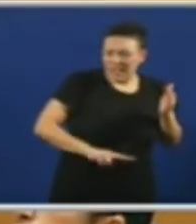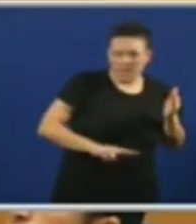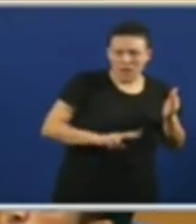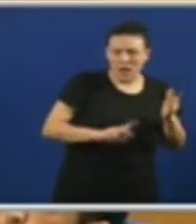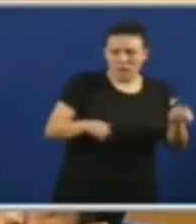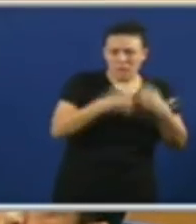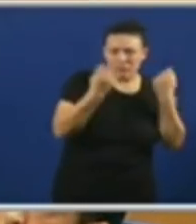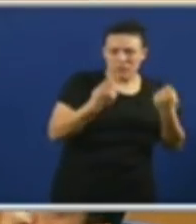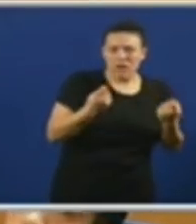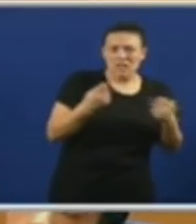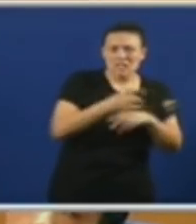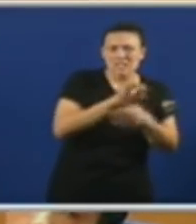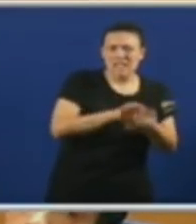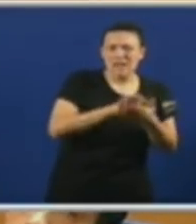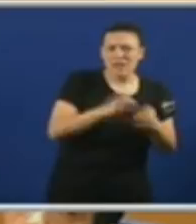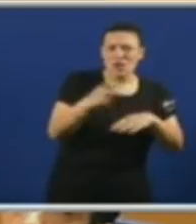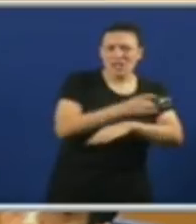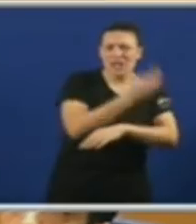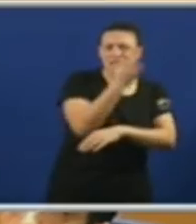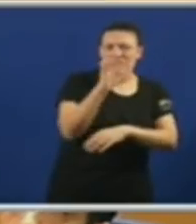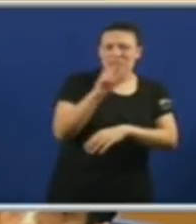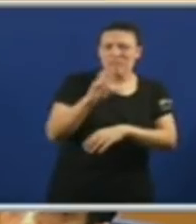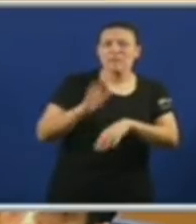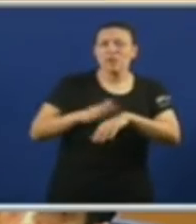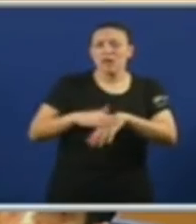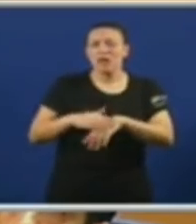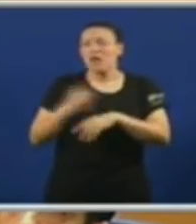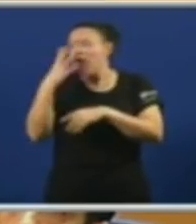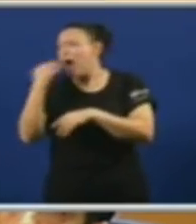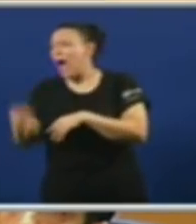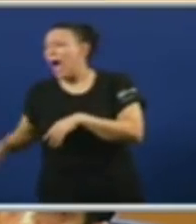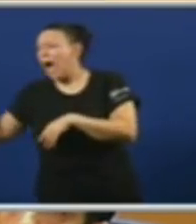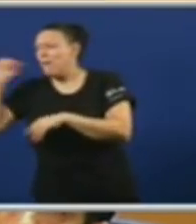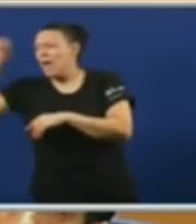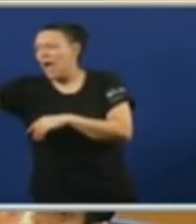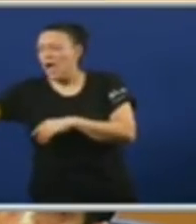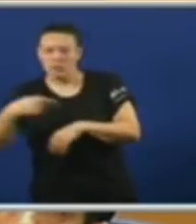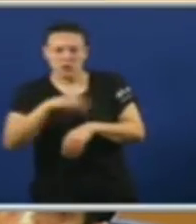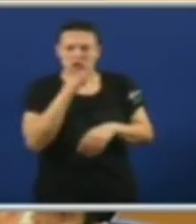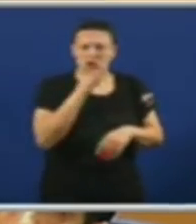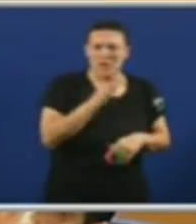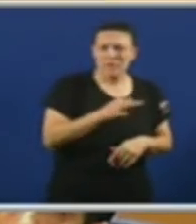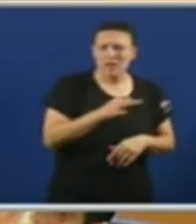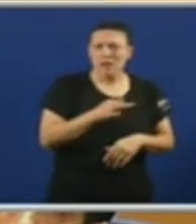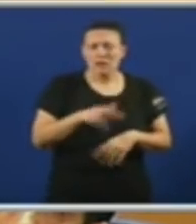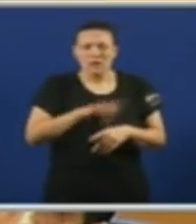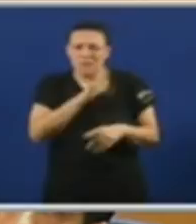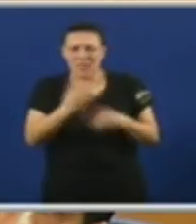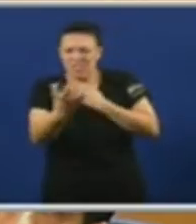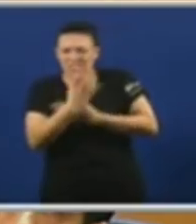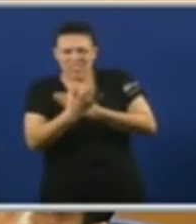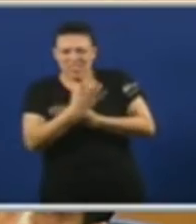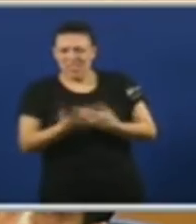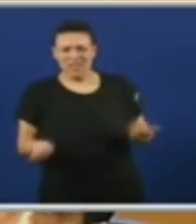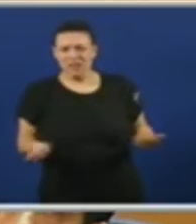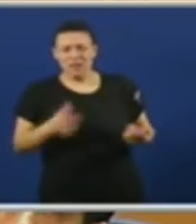desmantelar o servizo Por que os demais Teñen AVE Desde hai décadas E aquí seguimos agardando Desde logo isto é Unha tomadura de pelo E iso é o